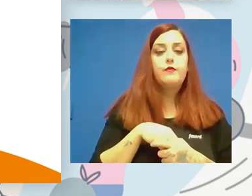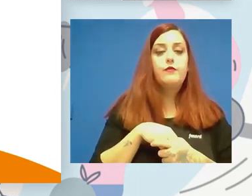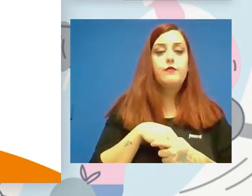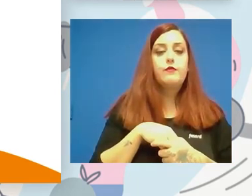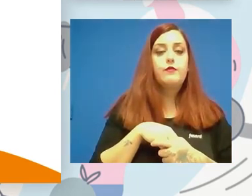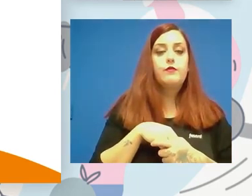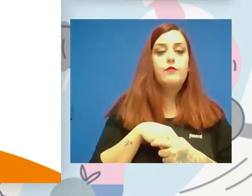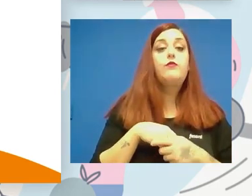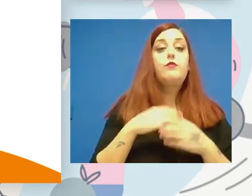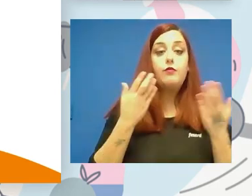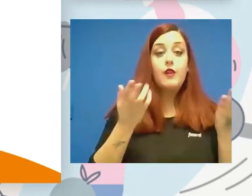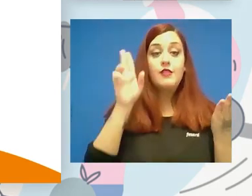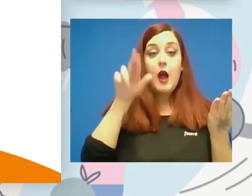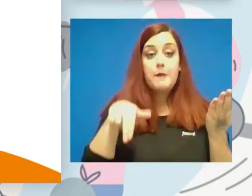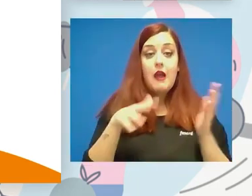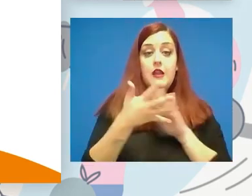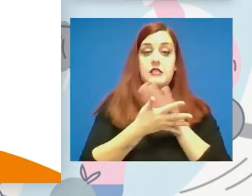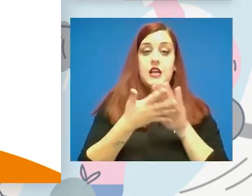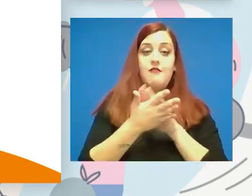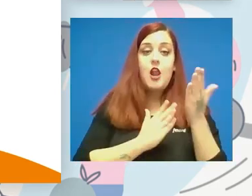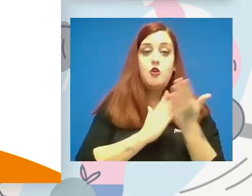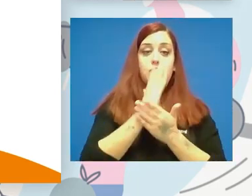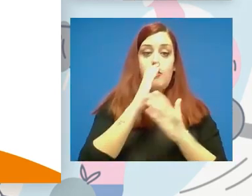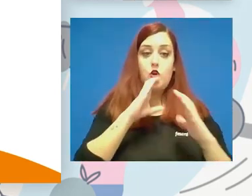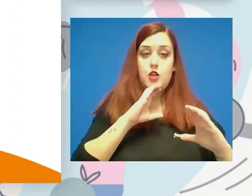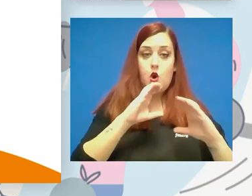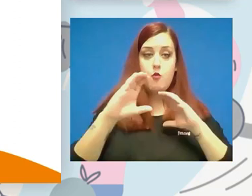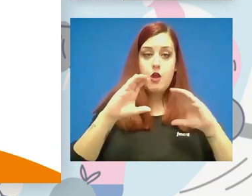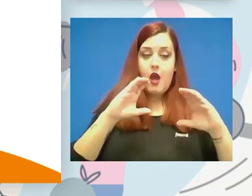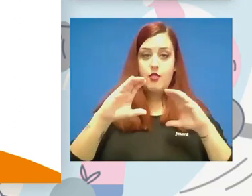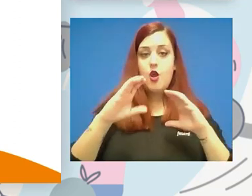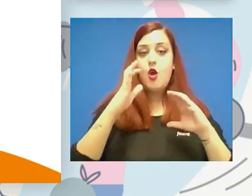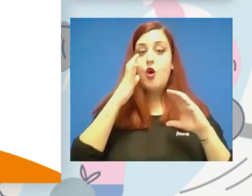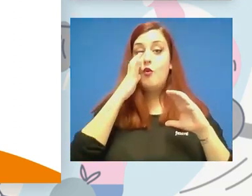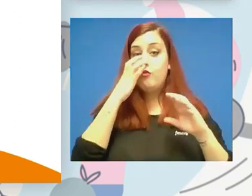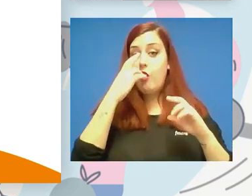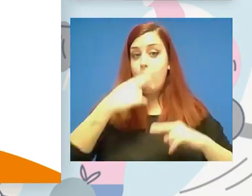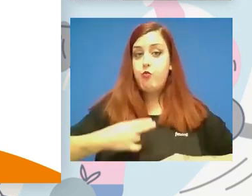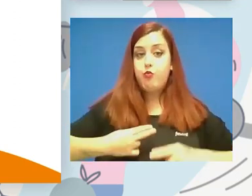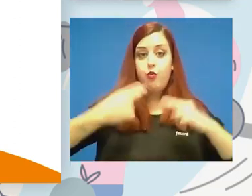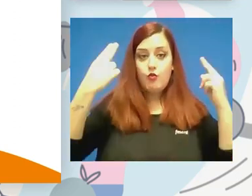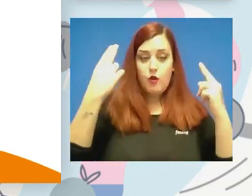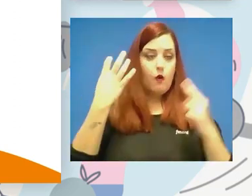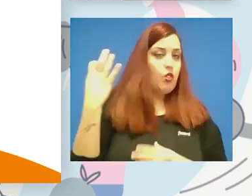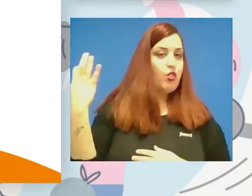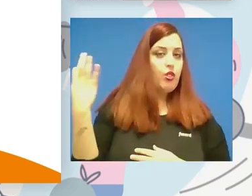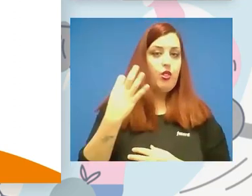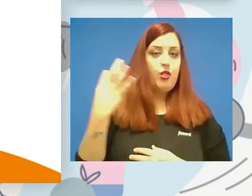referencia a los medios de comunicación que tienen que, sobre todo los de titularidad pública, pues, que tienen que